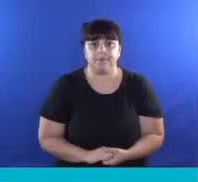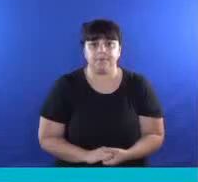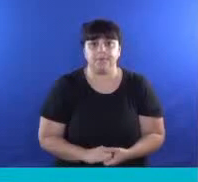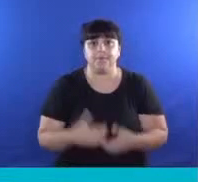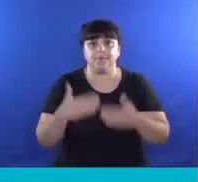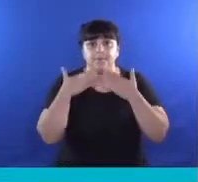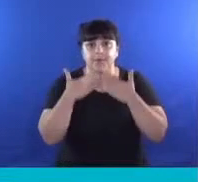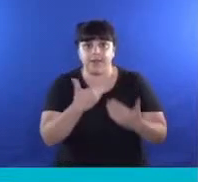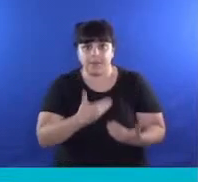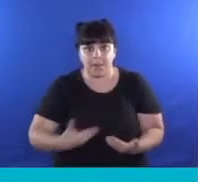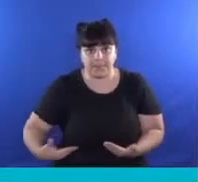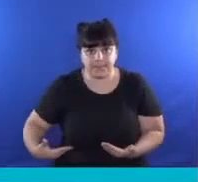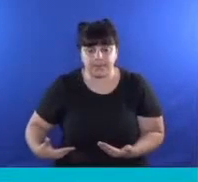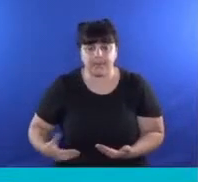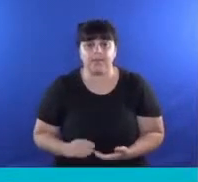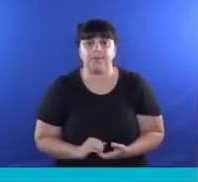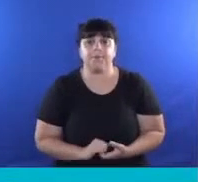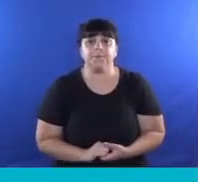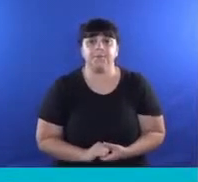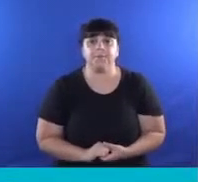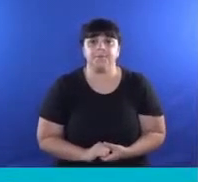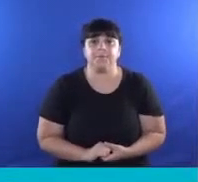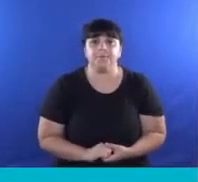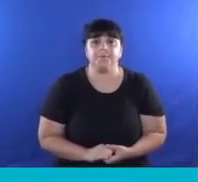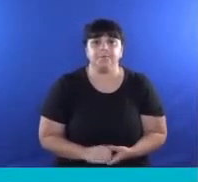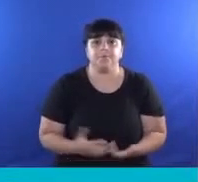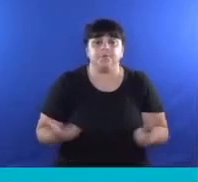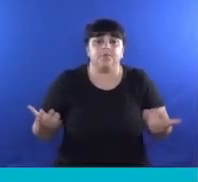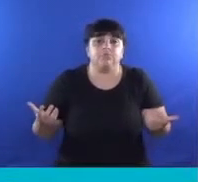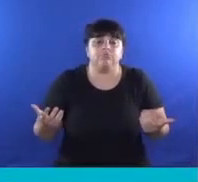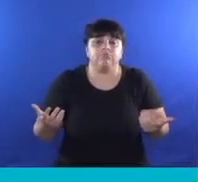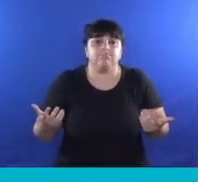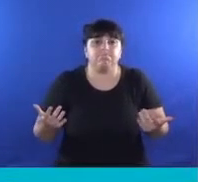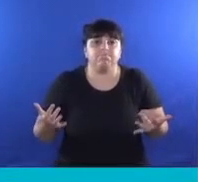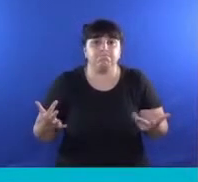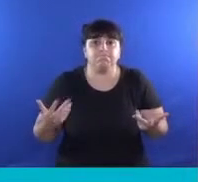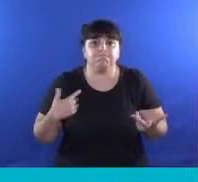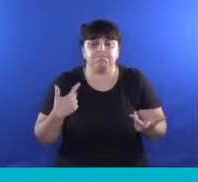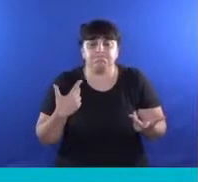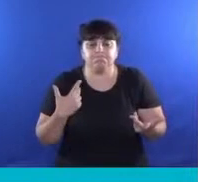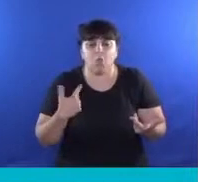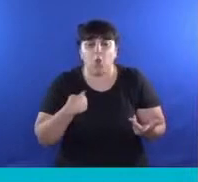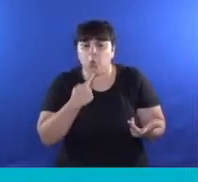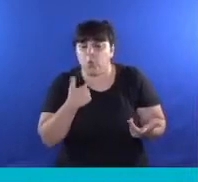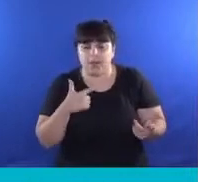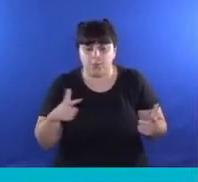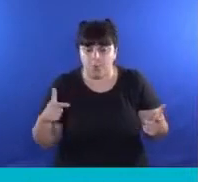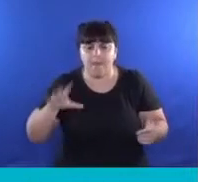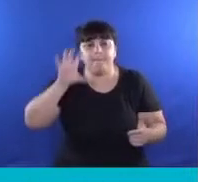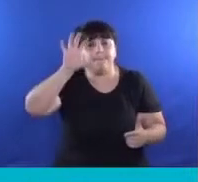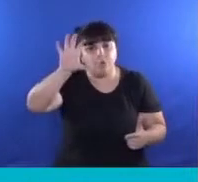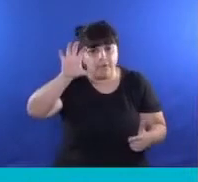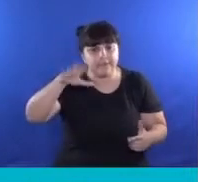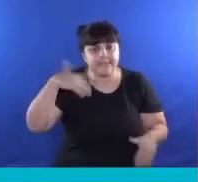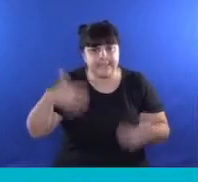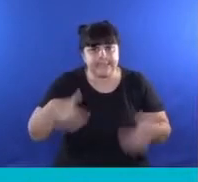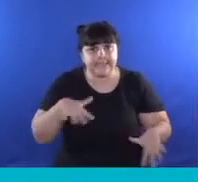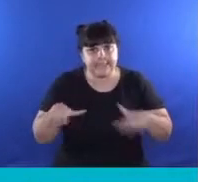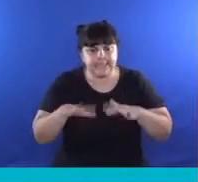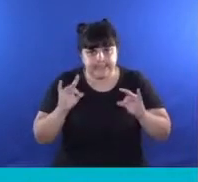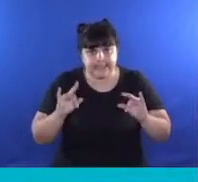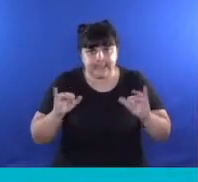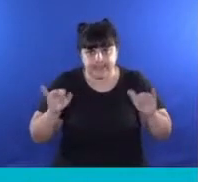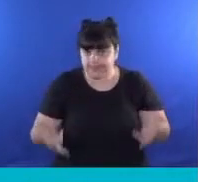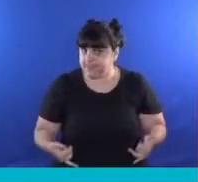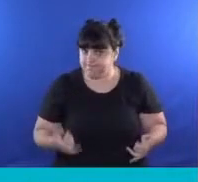Gracias Presidente, no tengo ninguna duda que la provincia está atravesando una situación muy compleja,